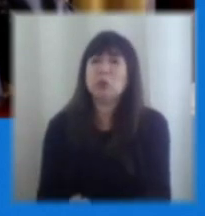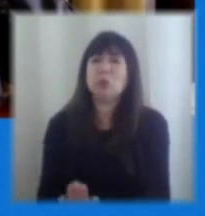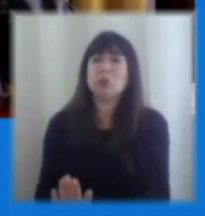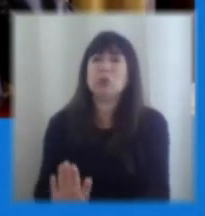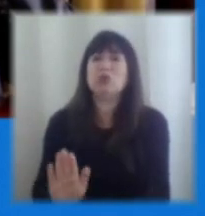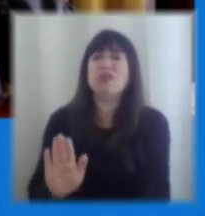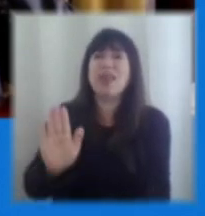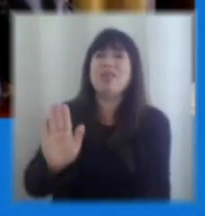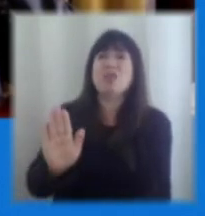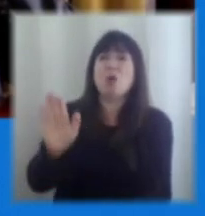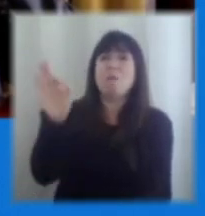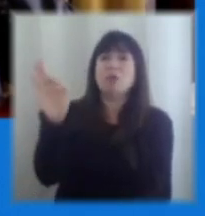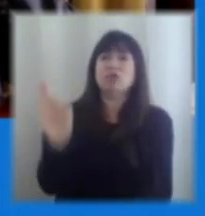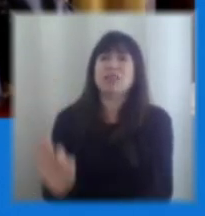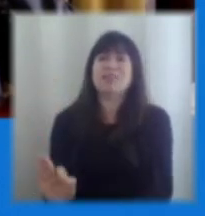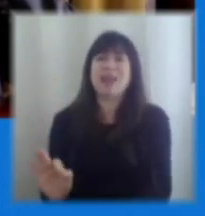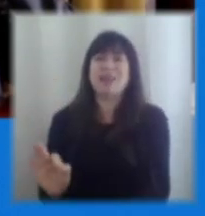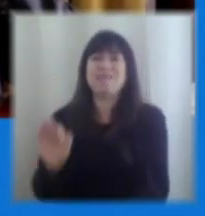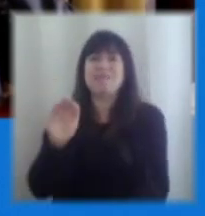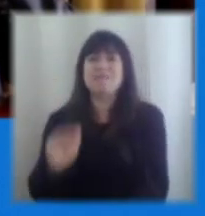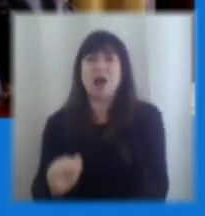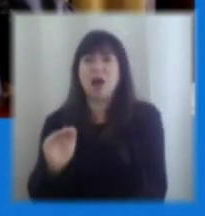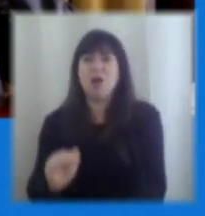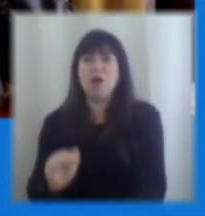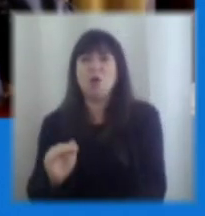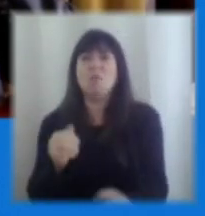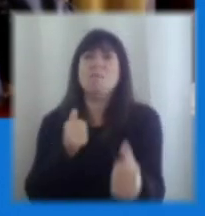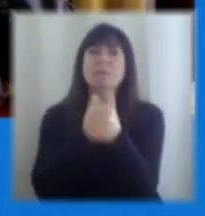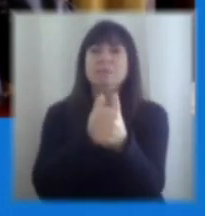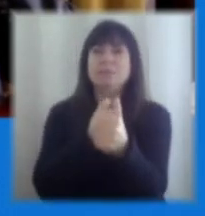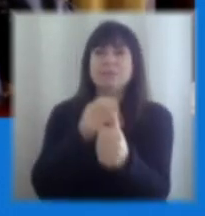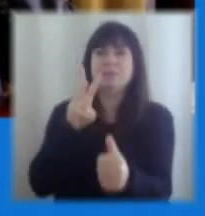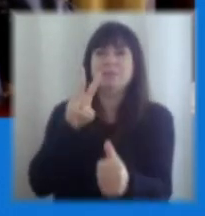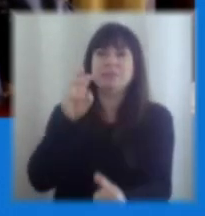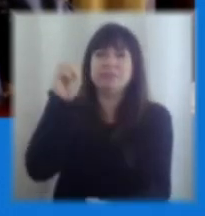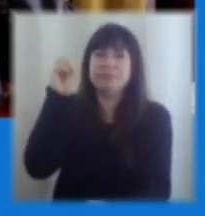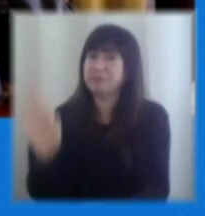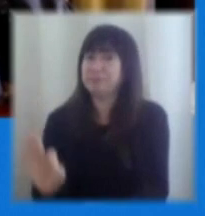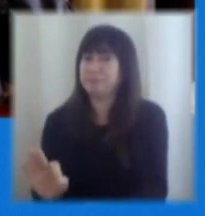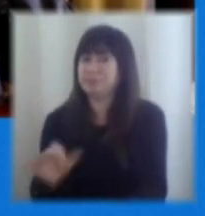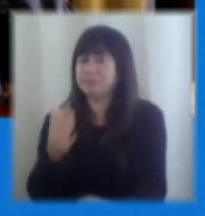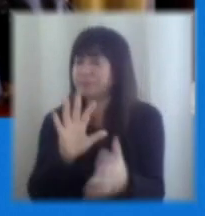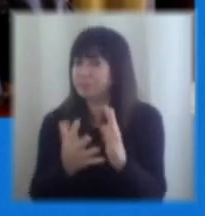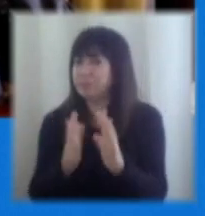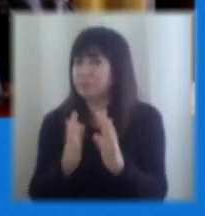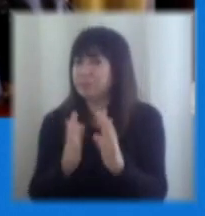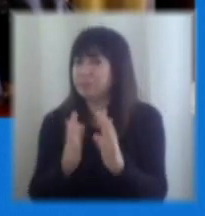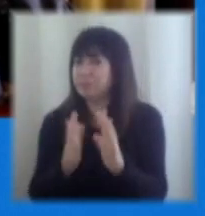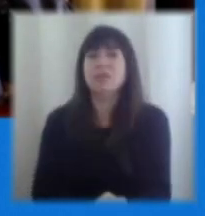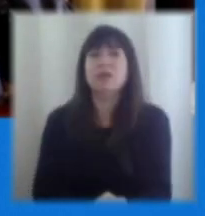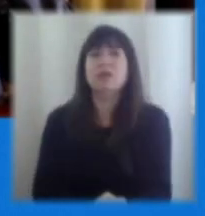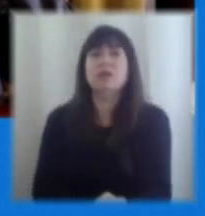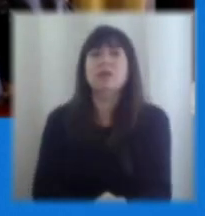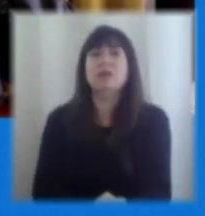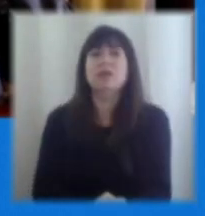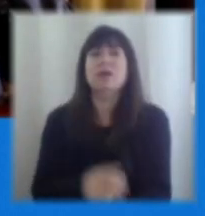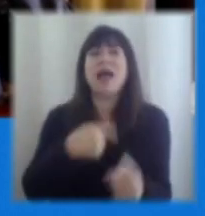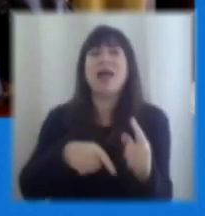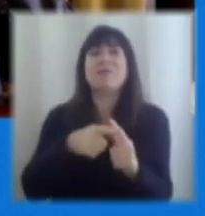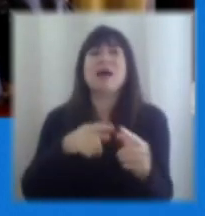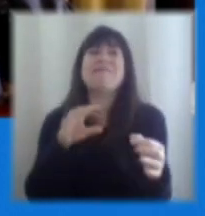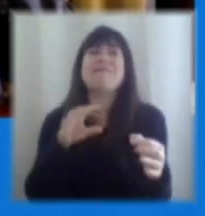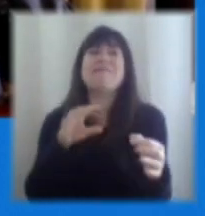trabajo informal hasta casi un 30%, y no hay duda que además de estar vinculado, creo yo, con la precariedad,